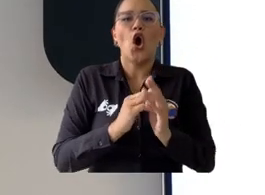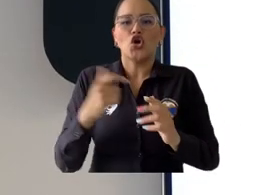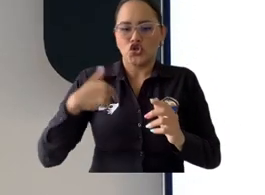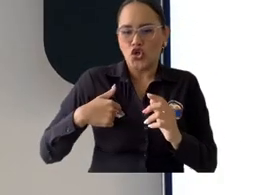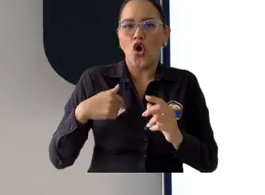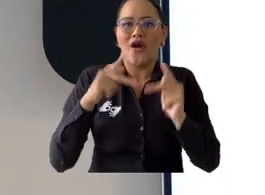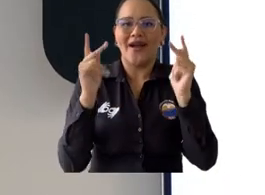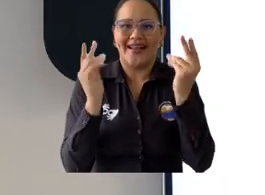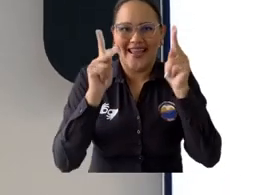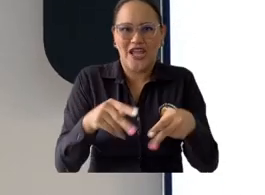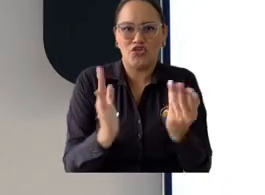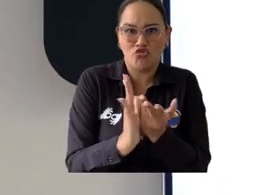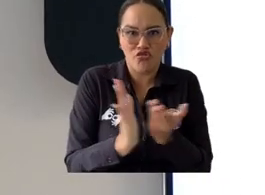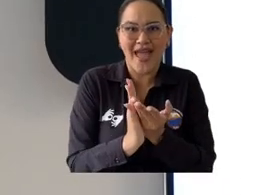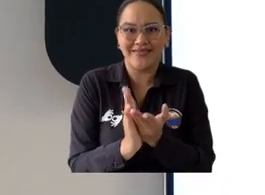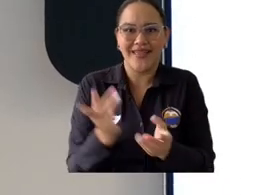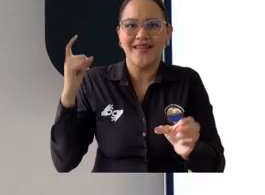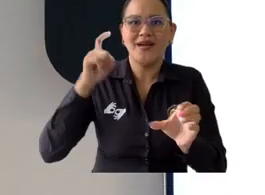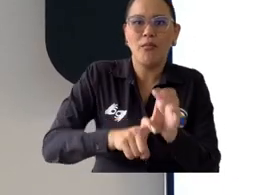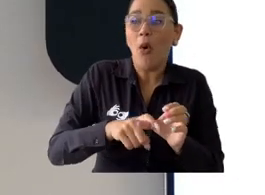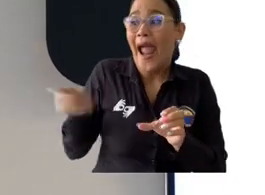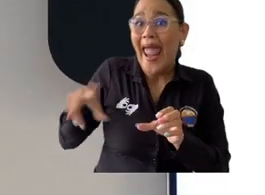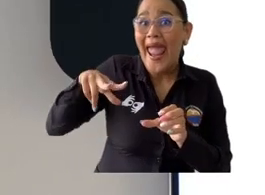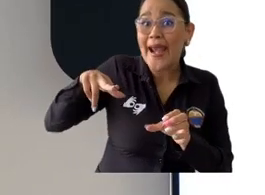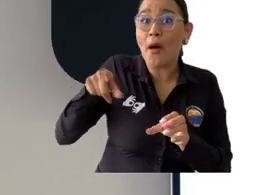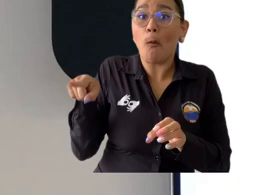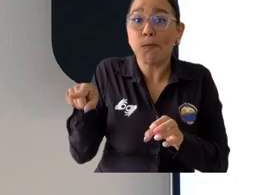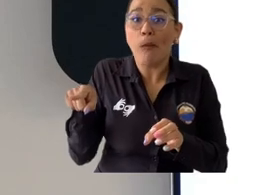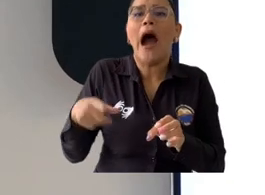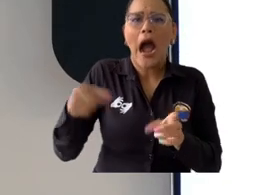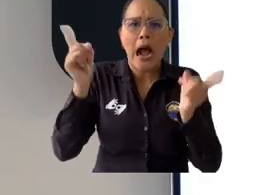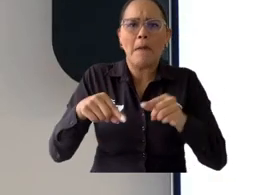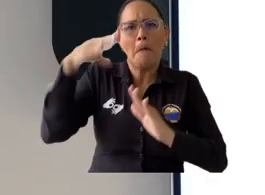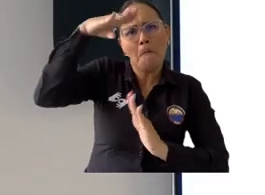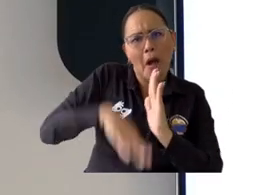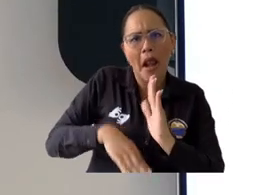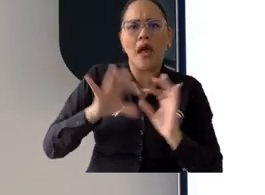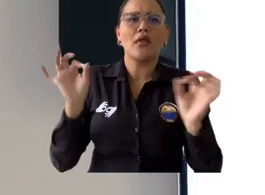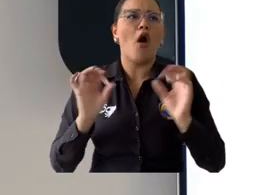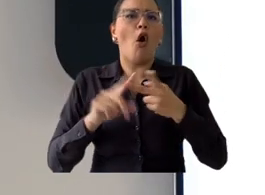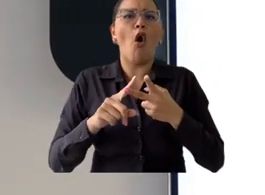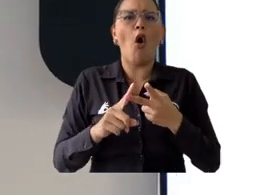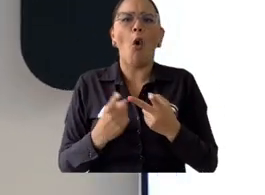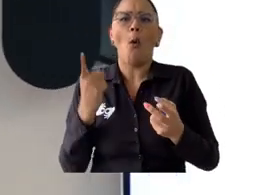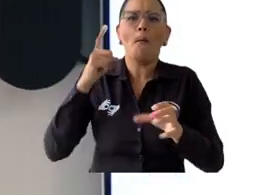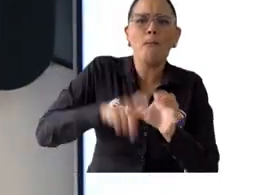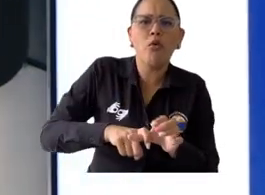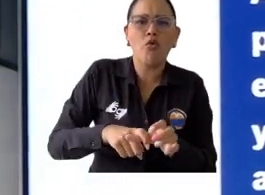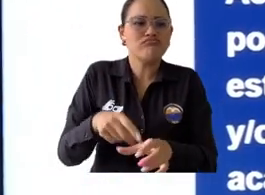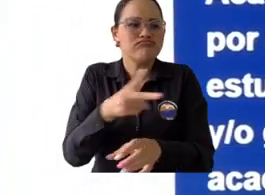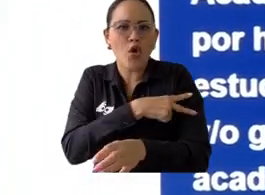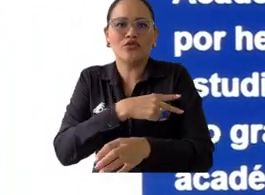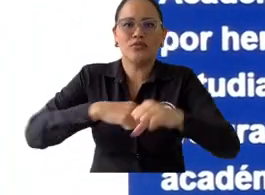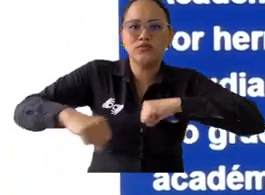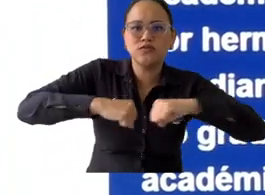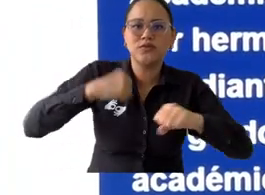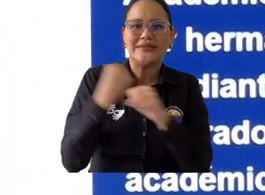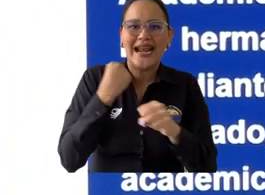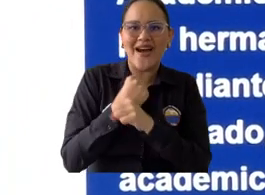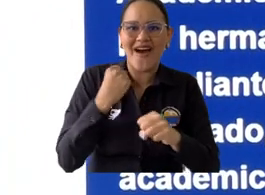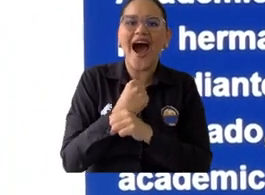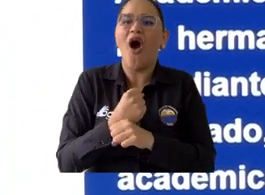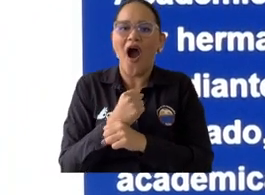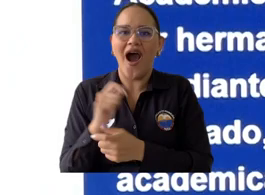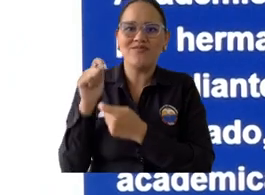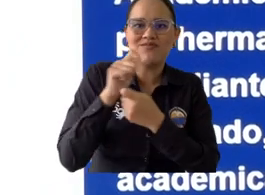eso en los últimos, entre el año 2017 y 2022, de esta administración han sido 32 mil millones de pesos, 32 mil 715